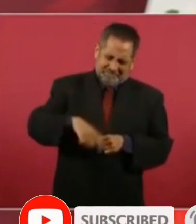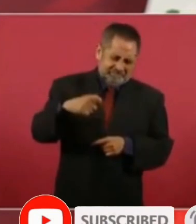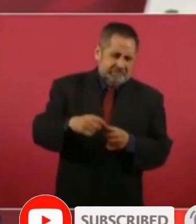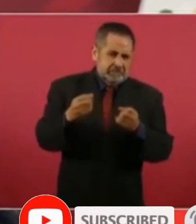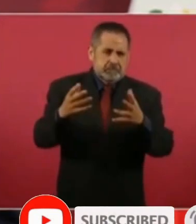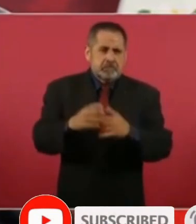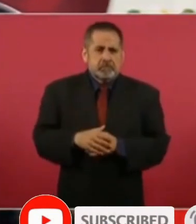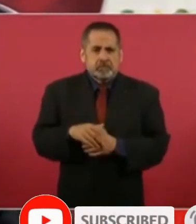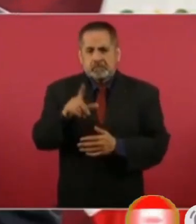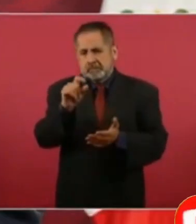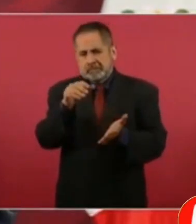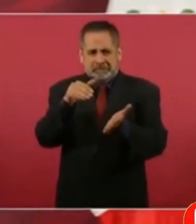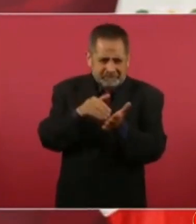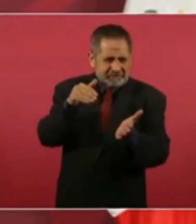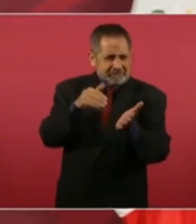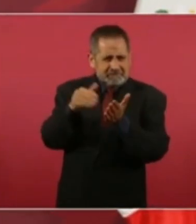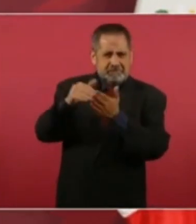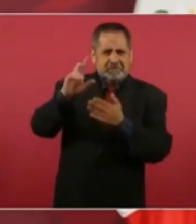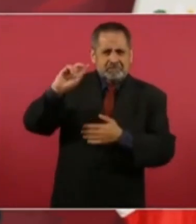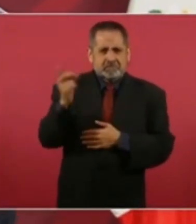20 mil millones de dólares